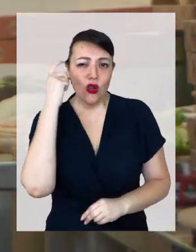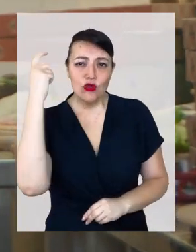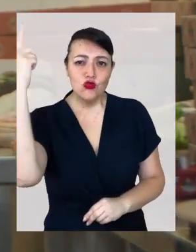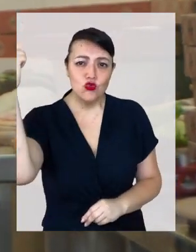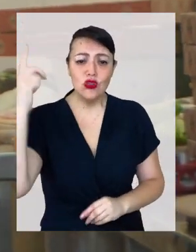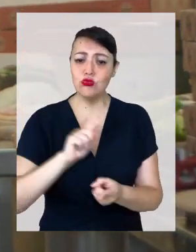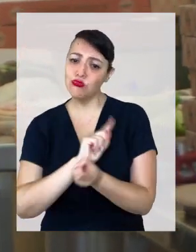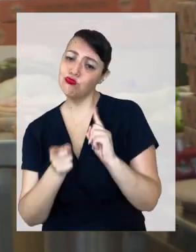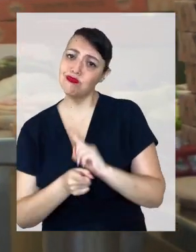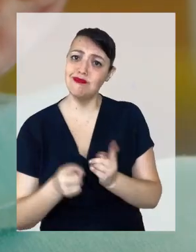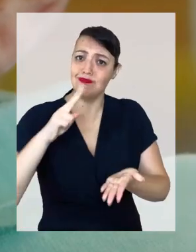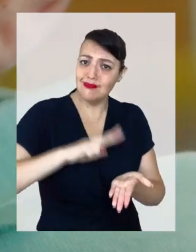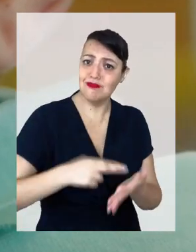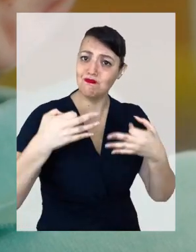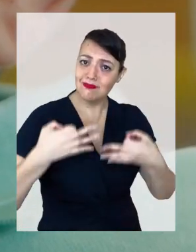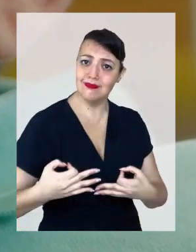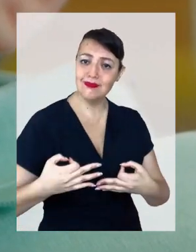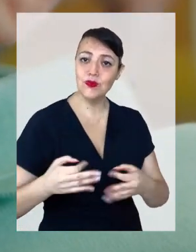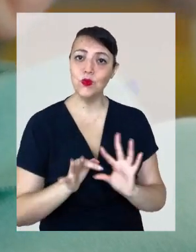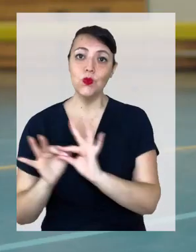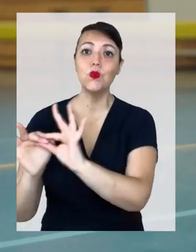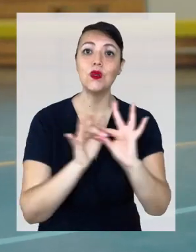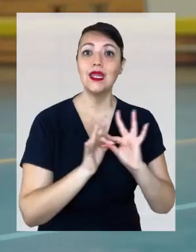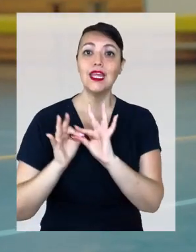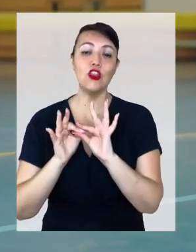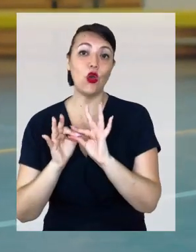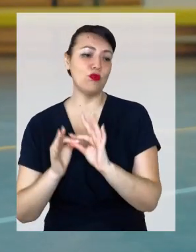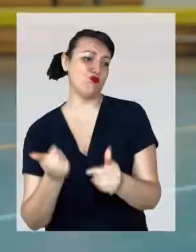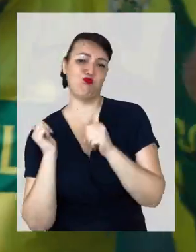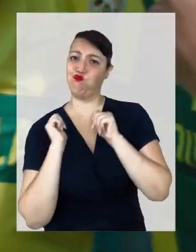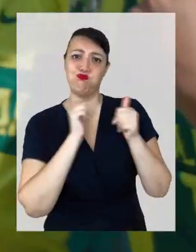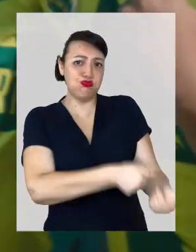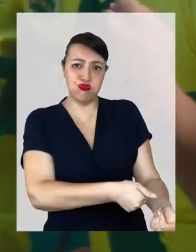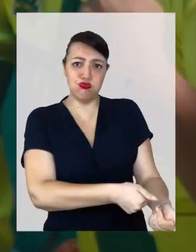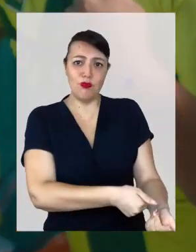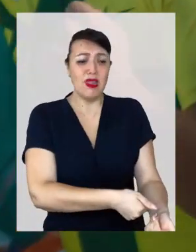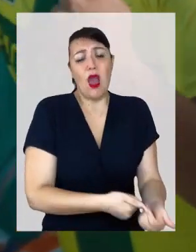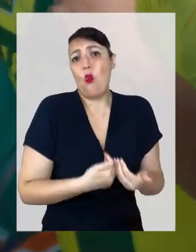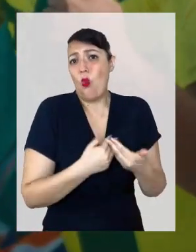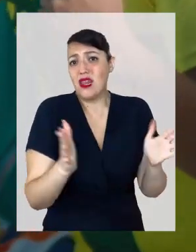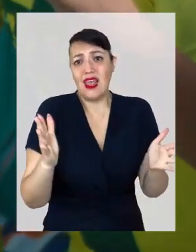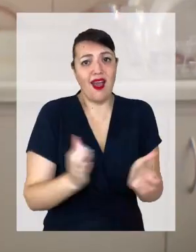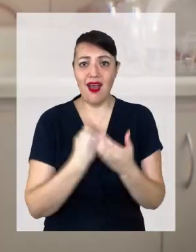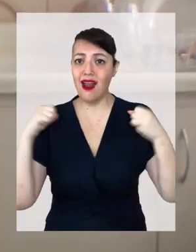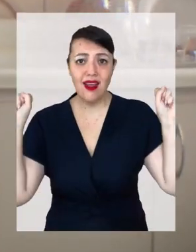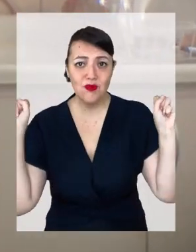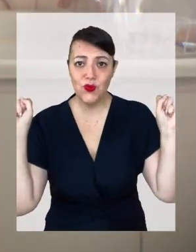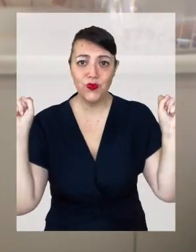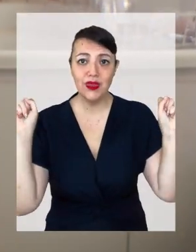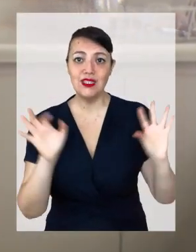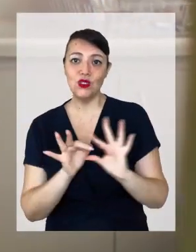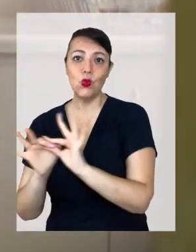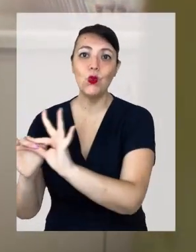sueños empiezan a tomar forma. Unidos superamos lo que sea, le ganamos a cualquiera. Y